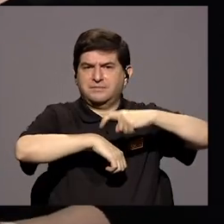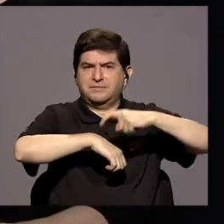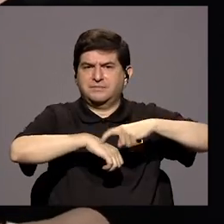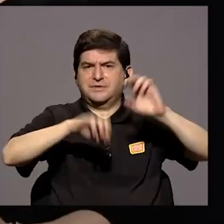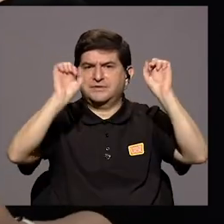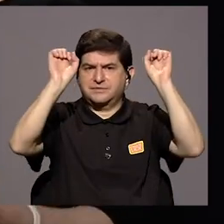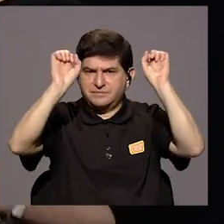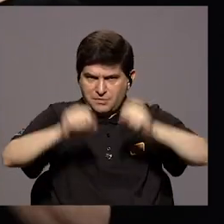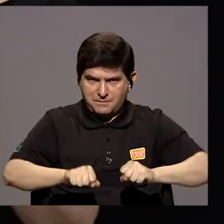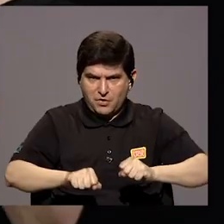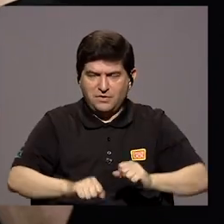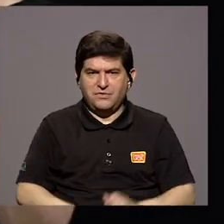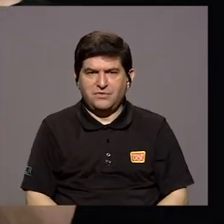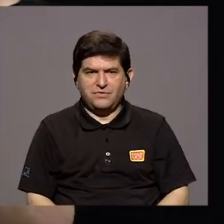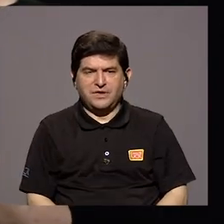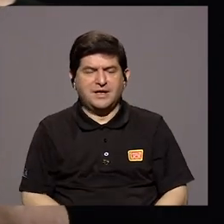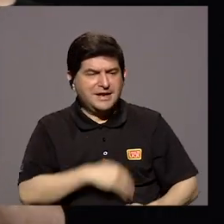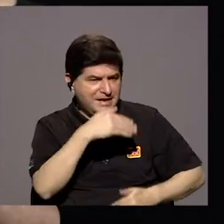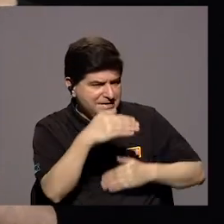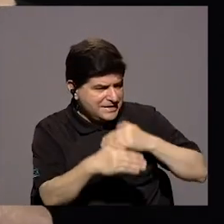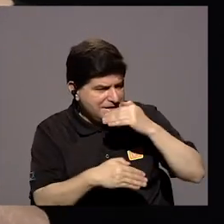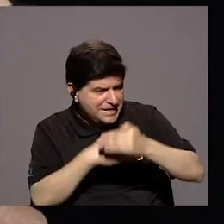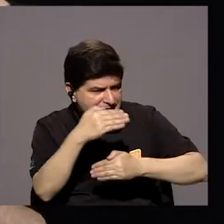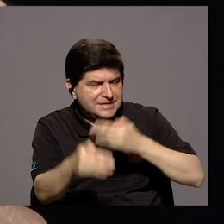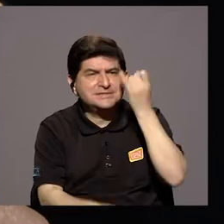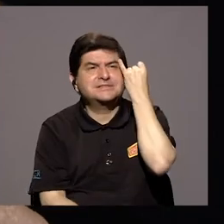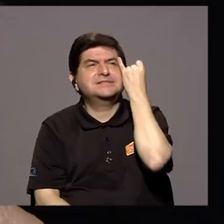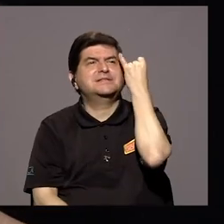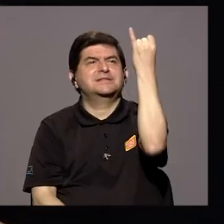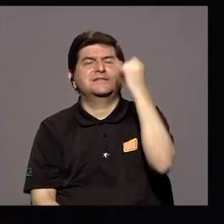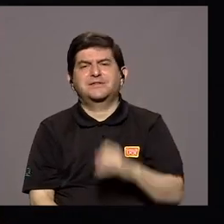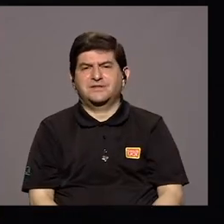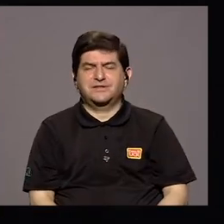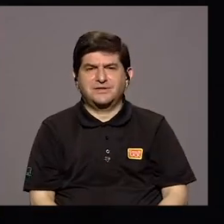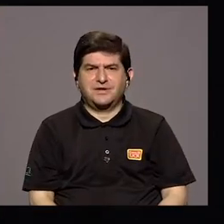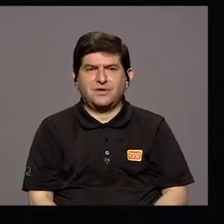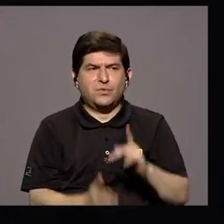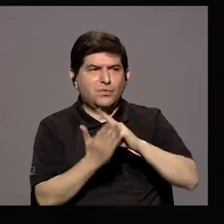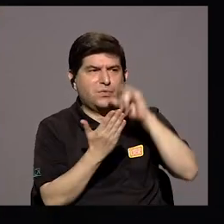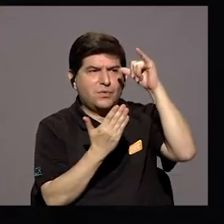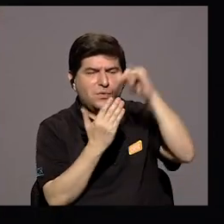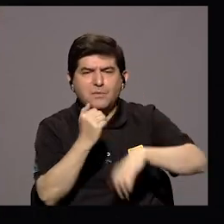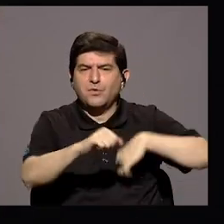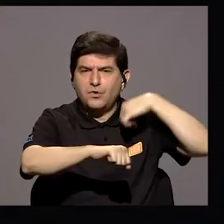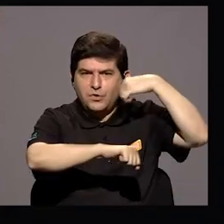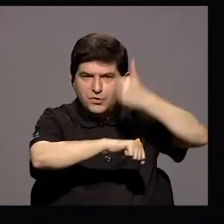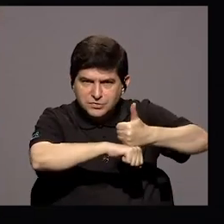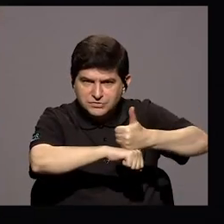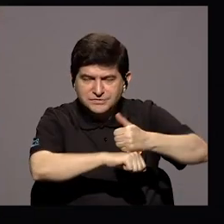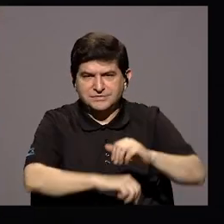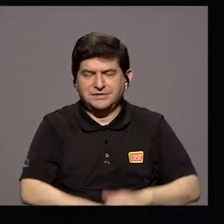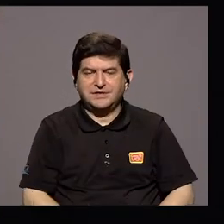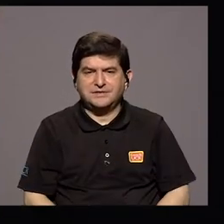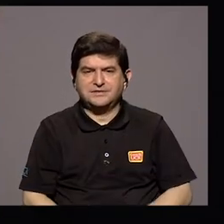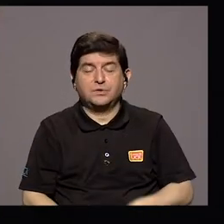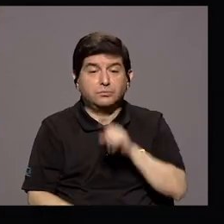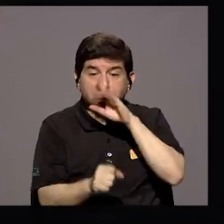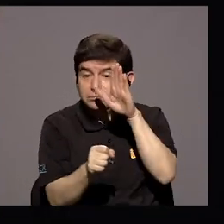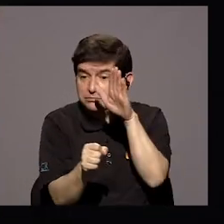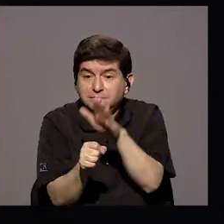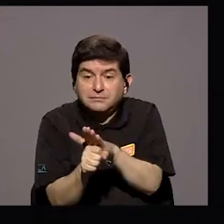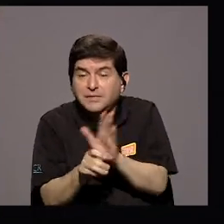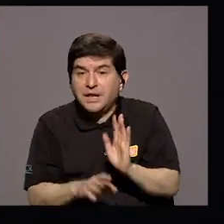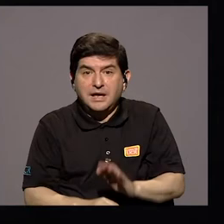Poder Gestionar Una Idea Darle Cuerpo Como Proyecto Llevarla A Cabo